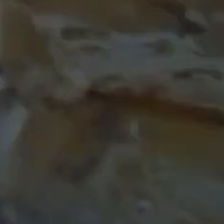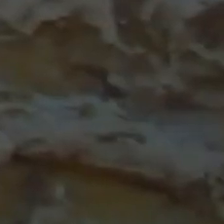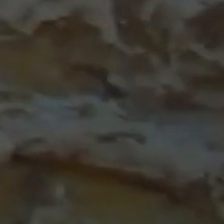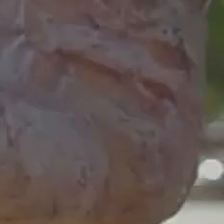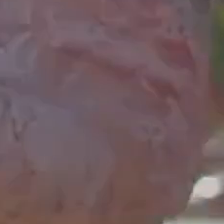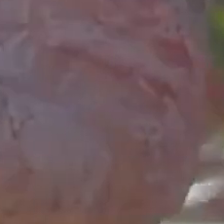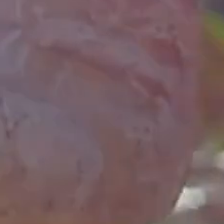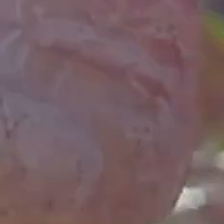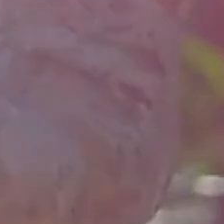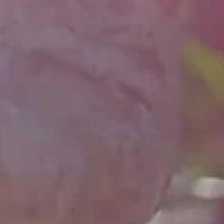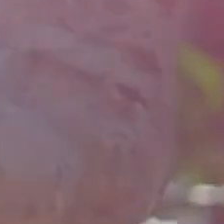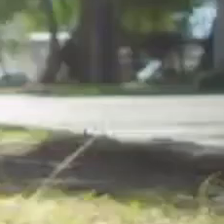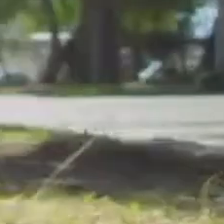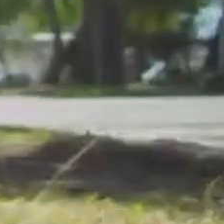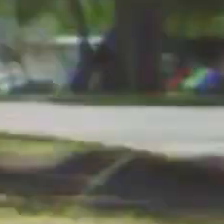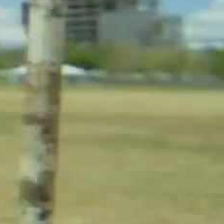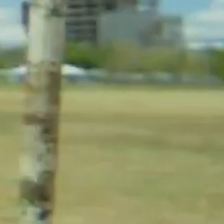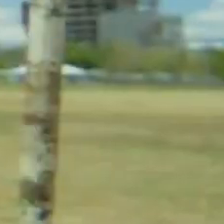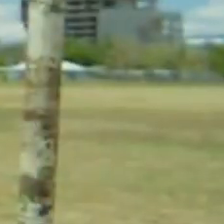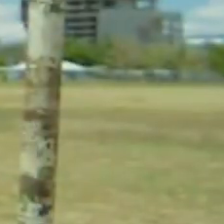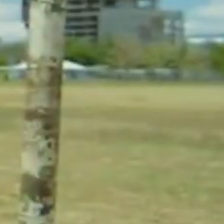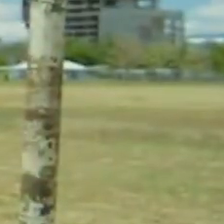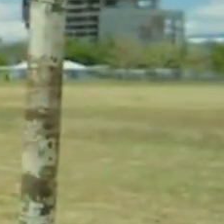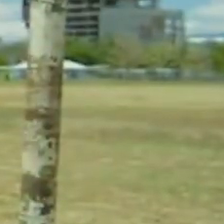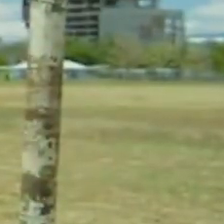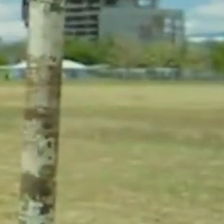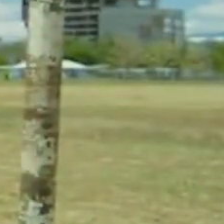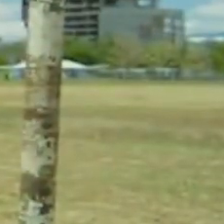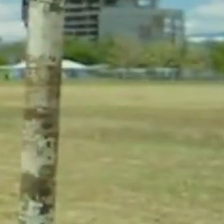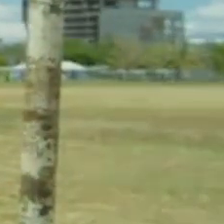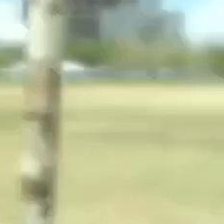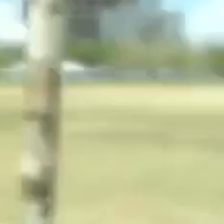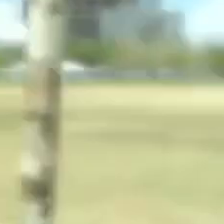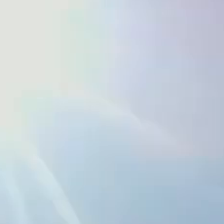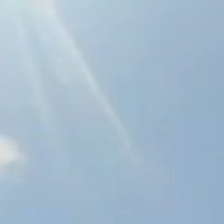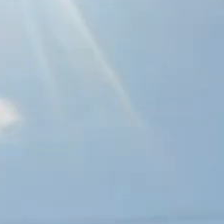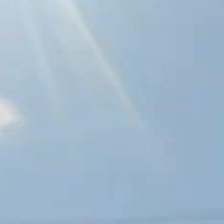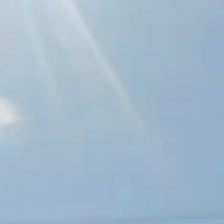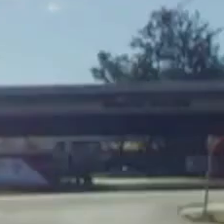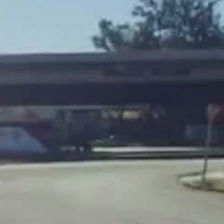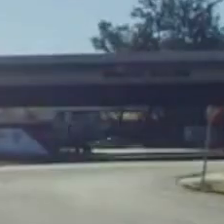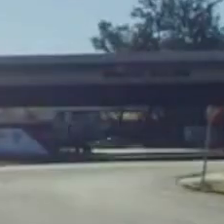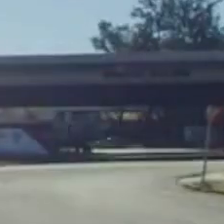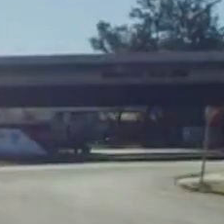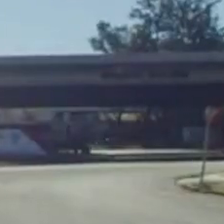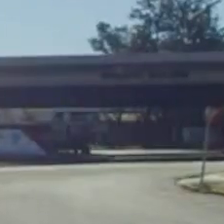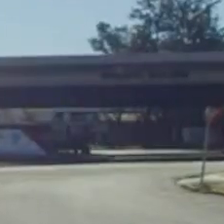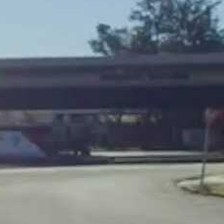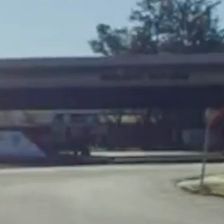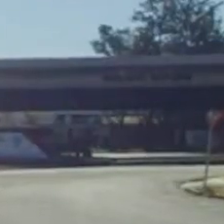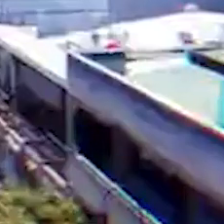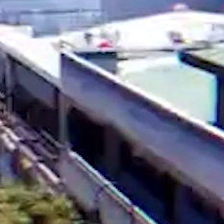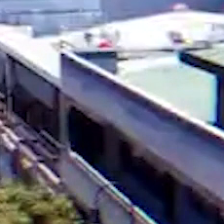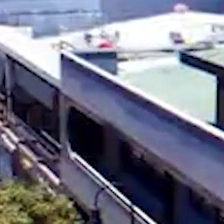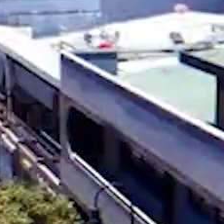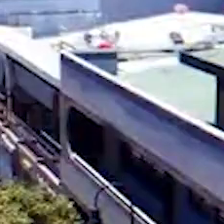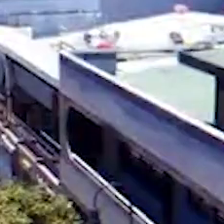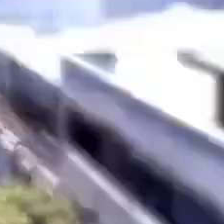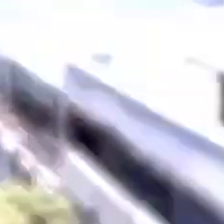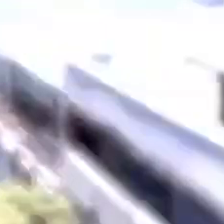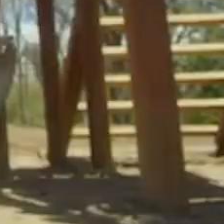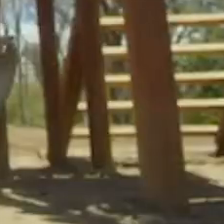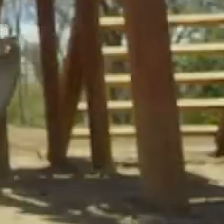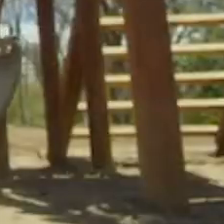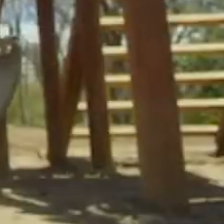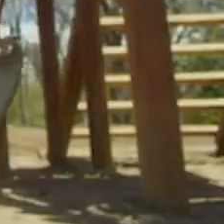para proteger lo nuestro. Hoy estamos jugándonos el segundo tiempo y nos falta mucho para ganar. Con tu ayuda